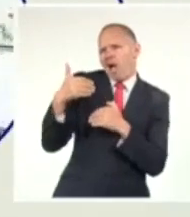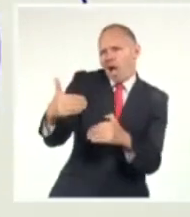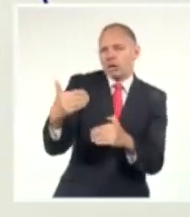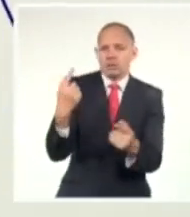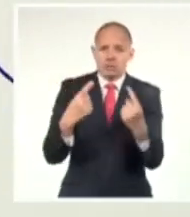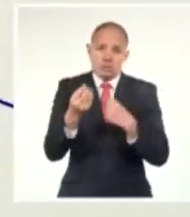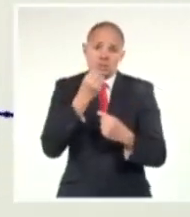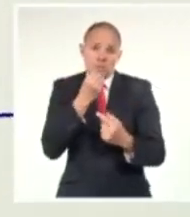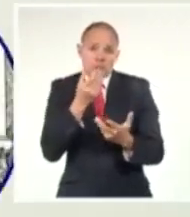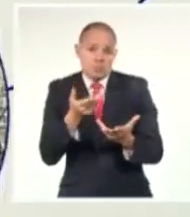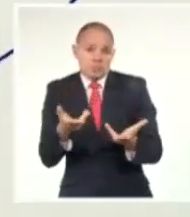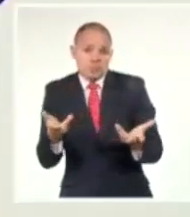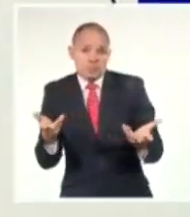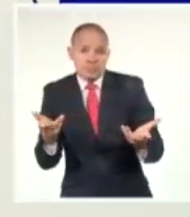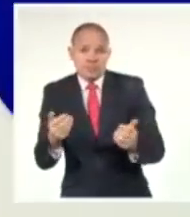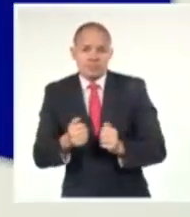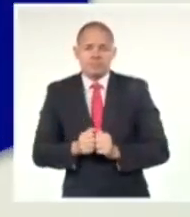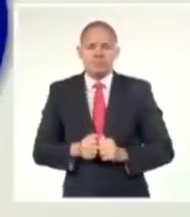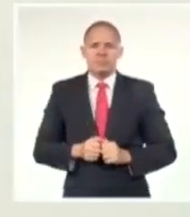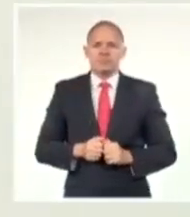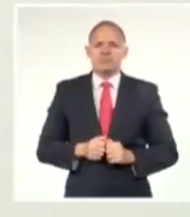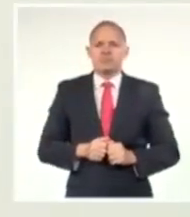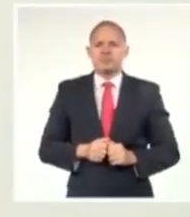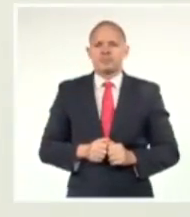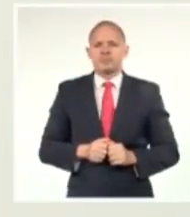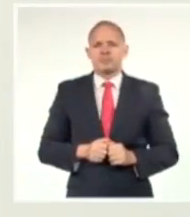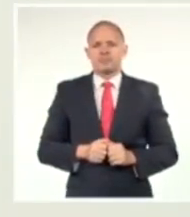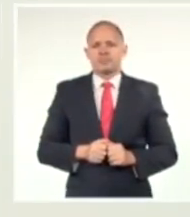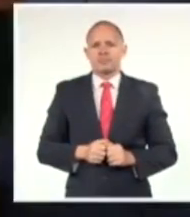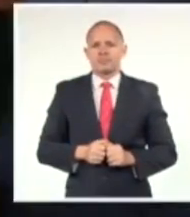contar con la liquidez necesaria para efectuar el pago.